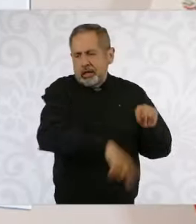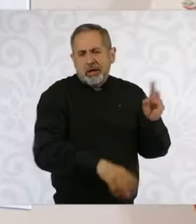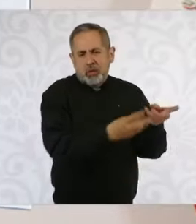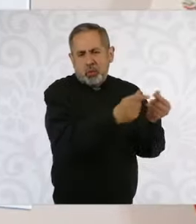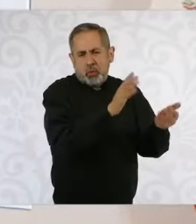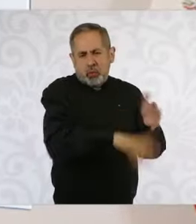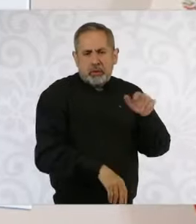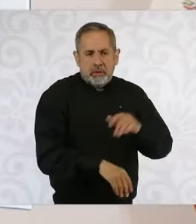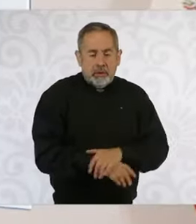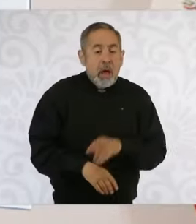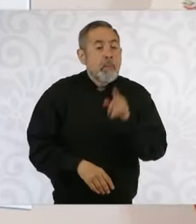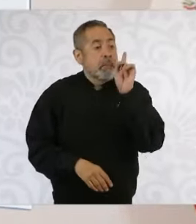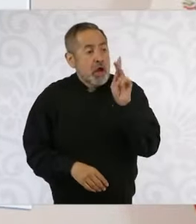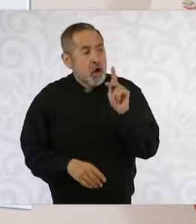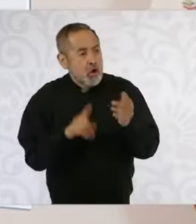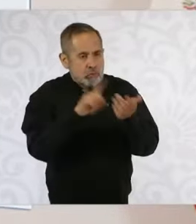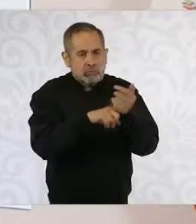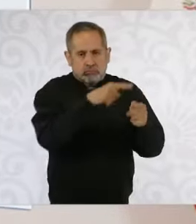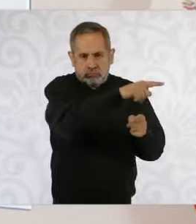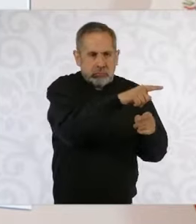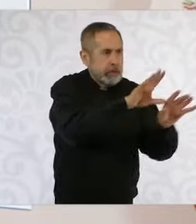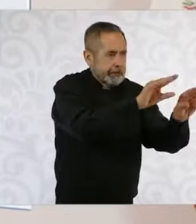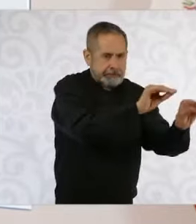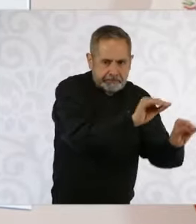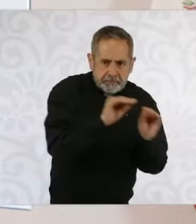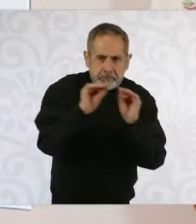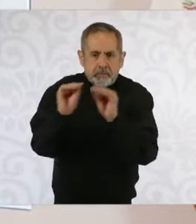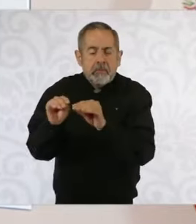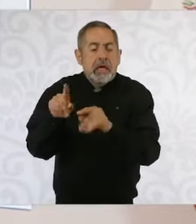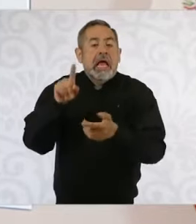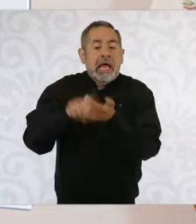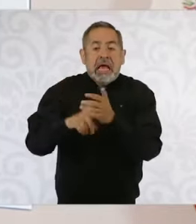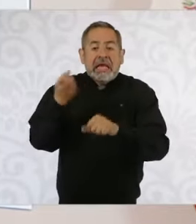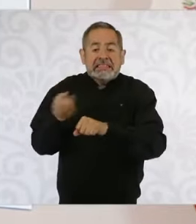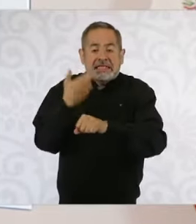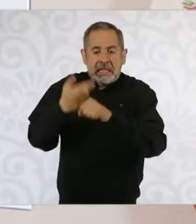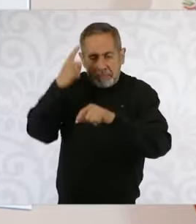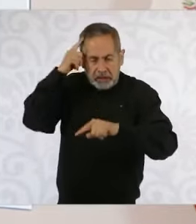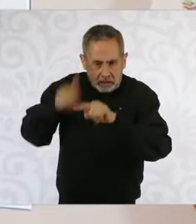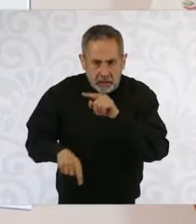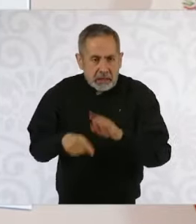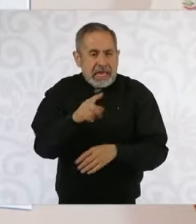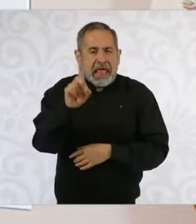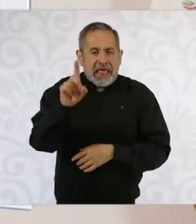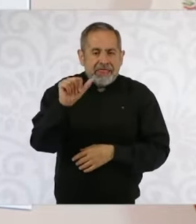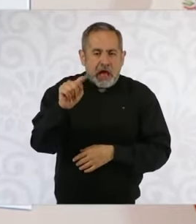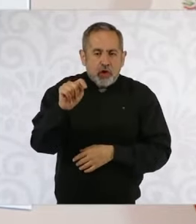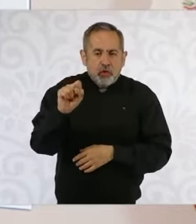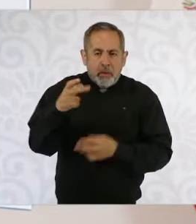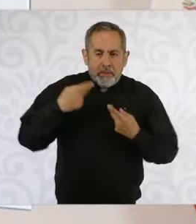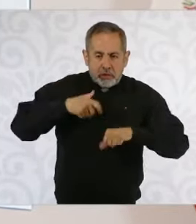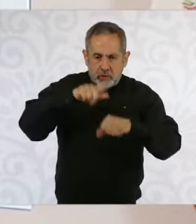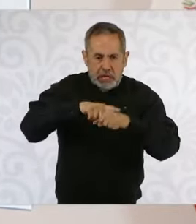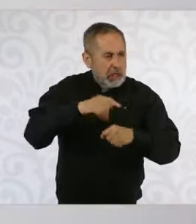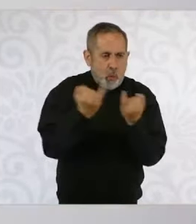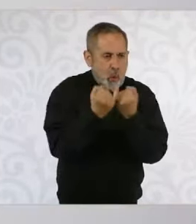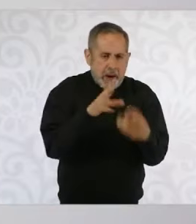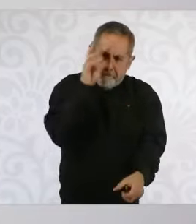Pero las funciones se incorporan a la Secretaría Anticorrupción y los datos personales se van a resguardar.